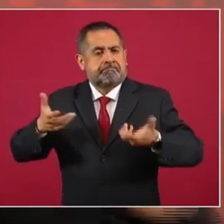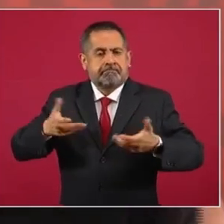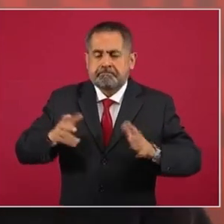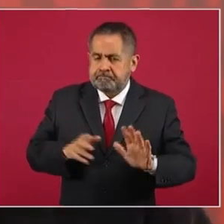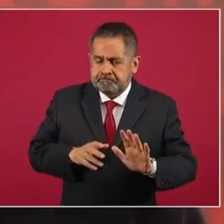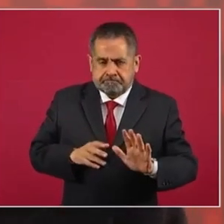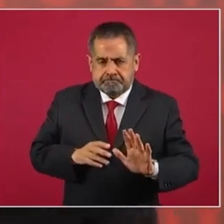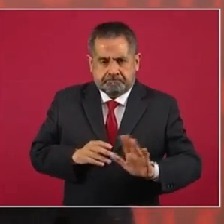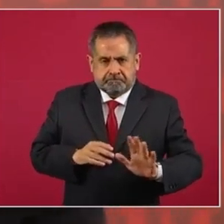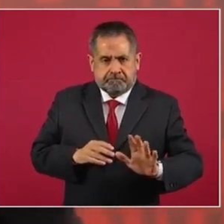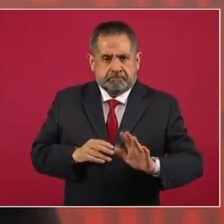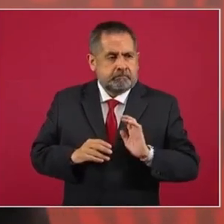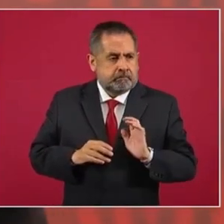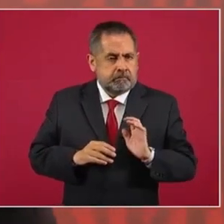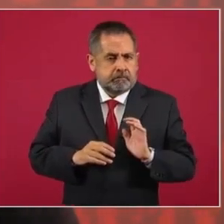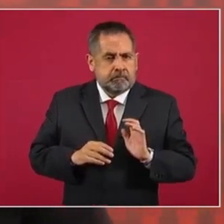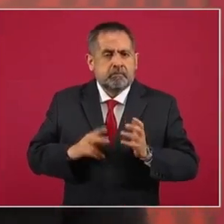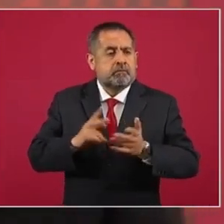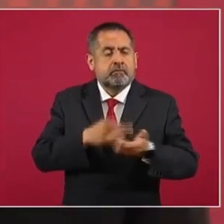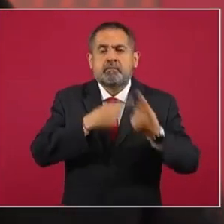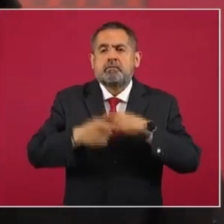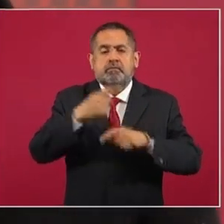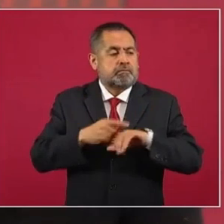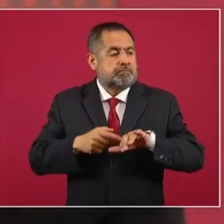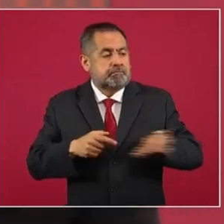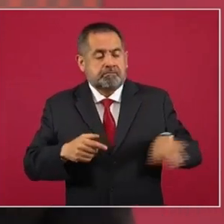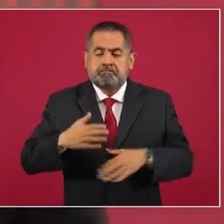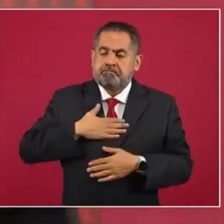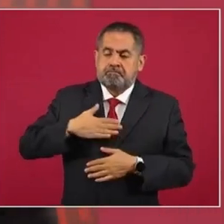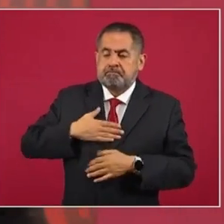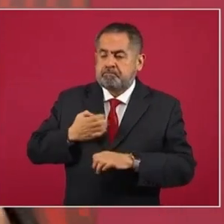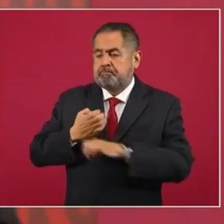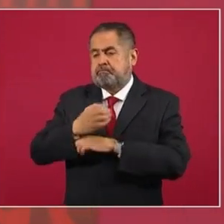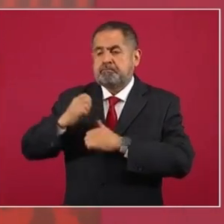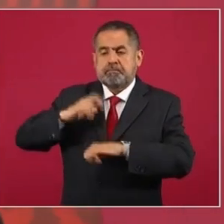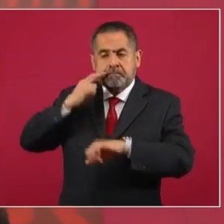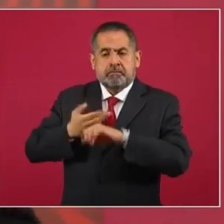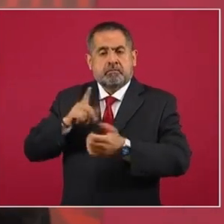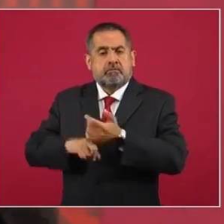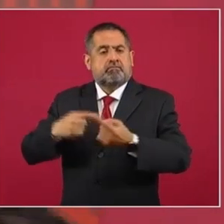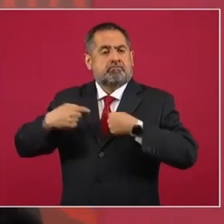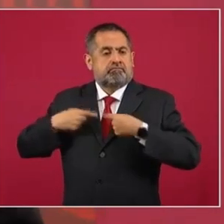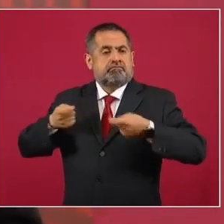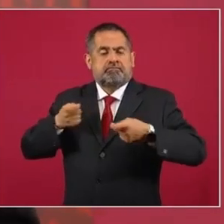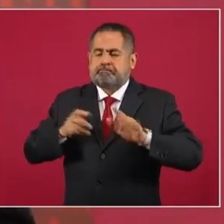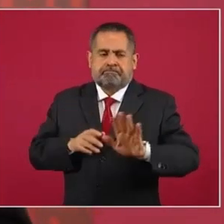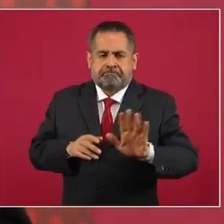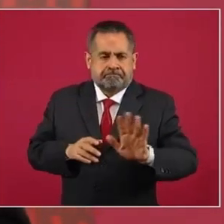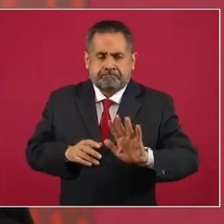regrese el sistema de antes, de que era el Estado